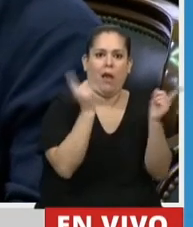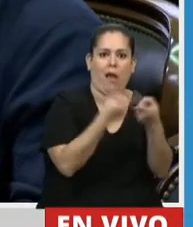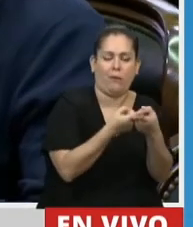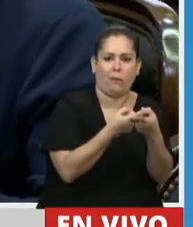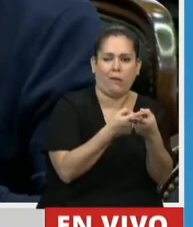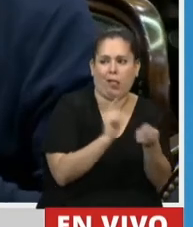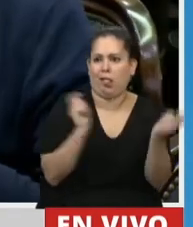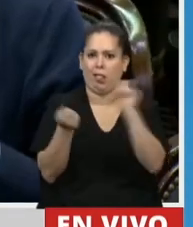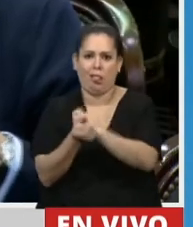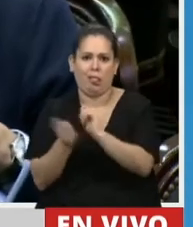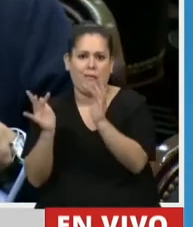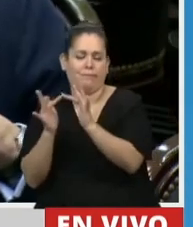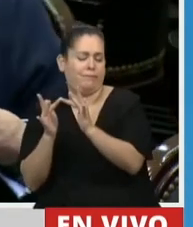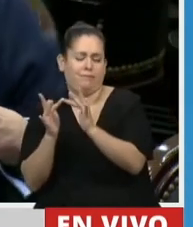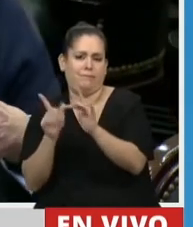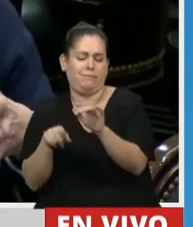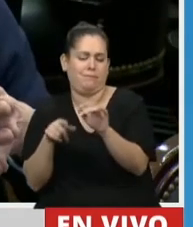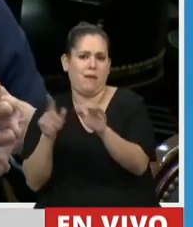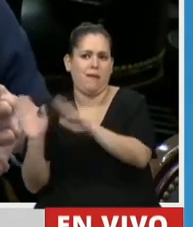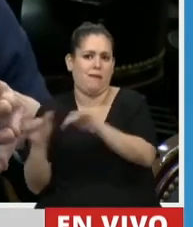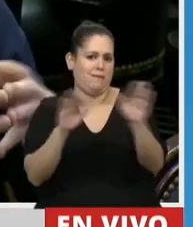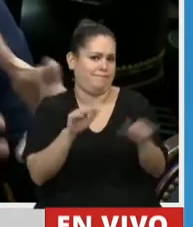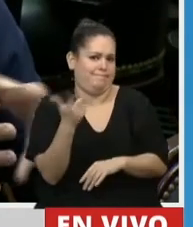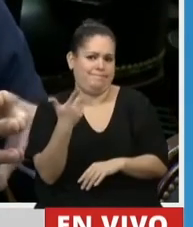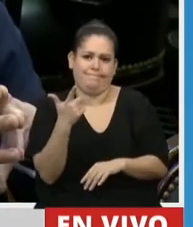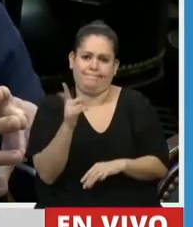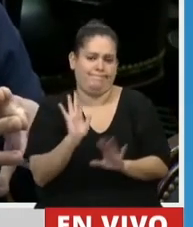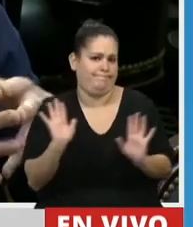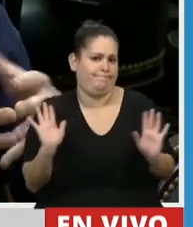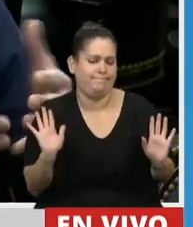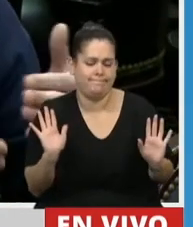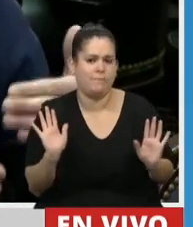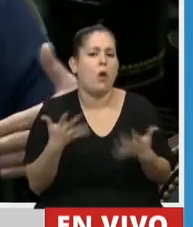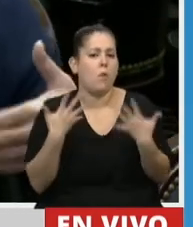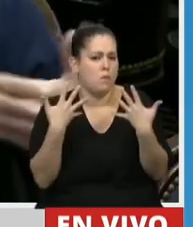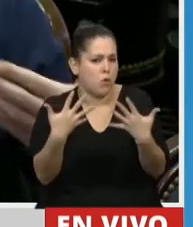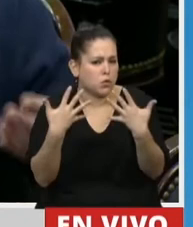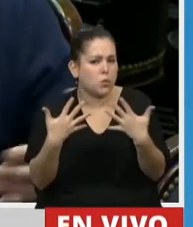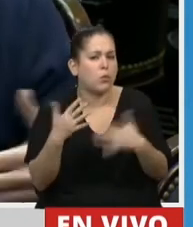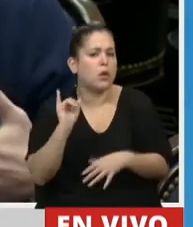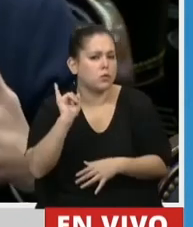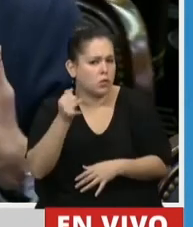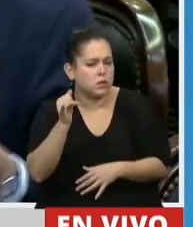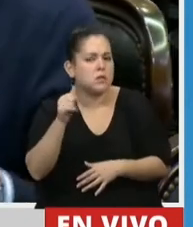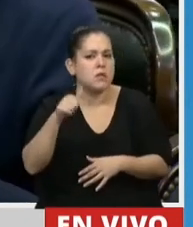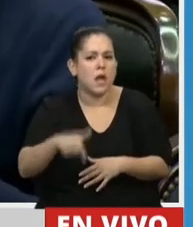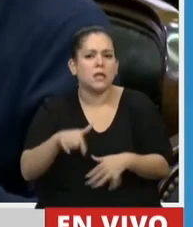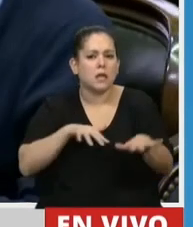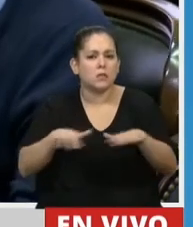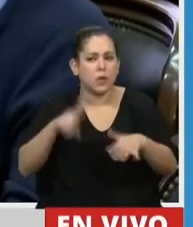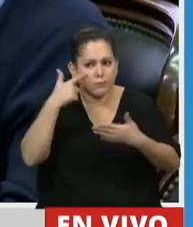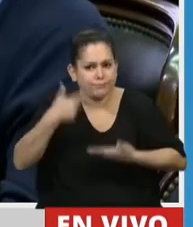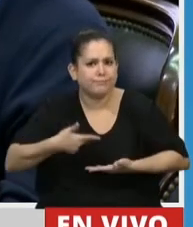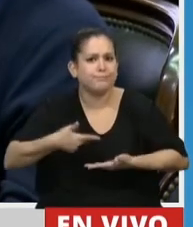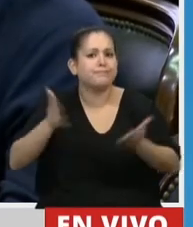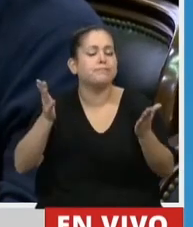decía. Entonces, por supuesto, como bien decía, esto ha visibilizado y ha potenciado